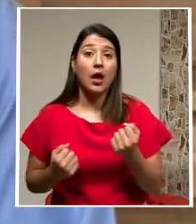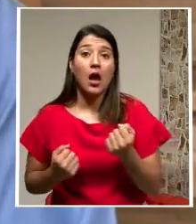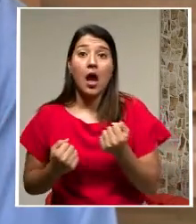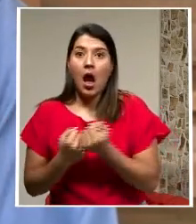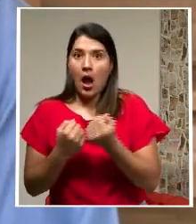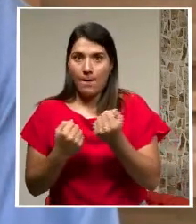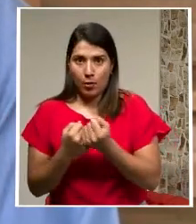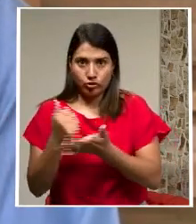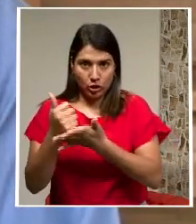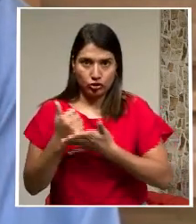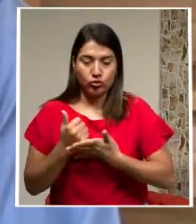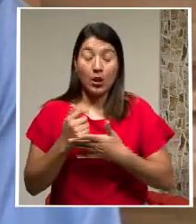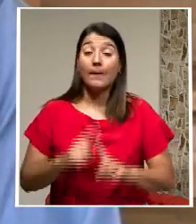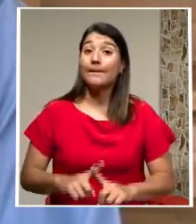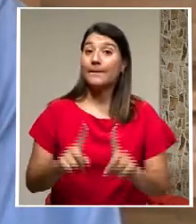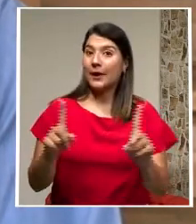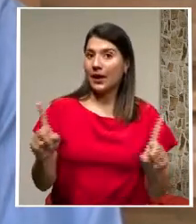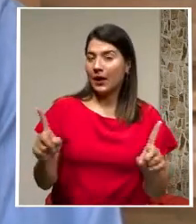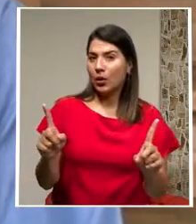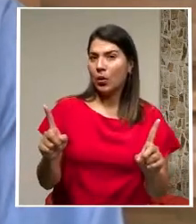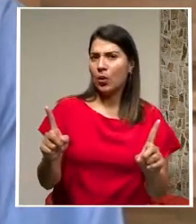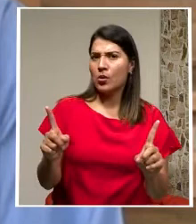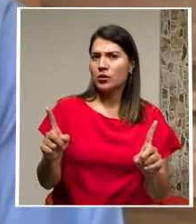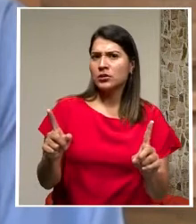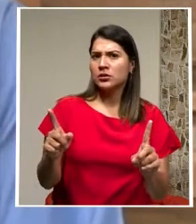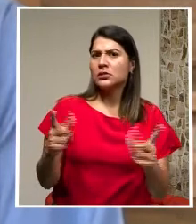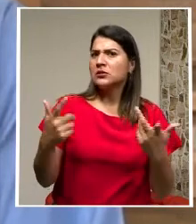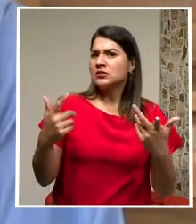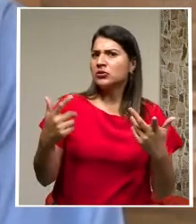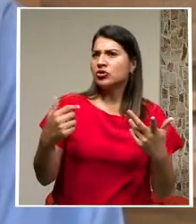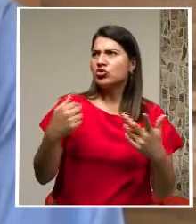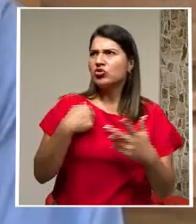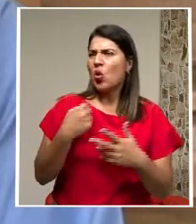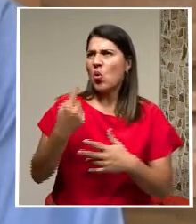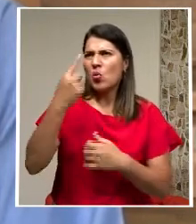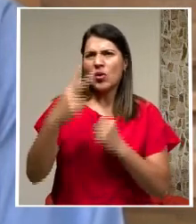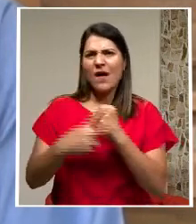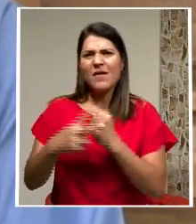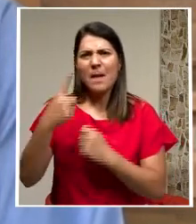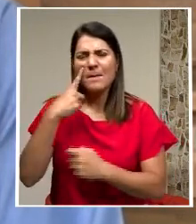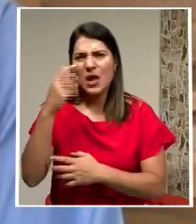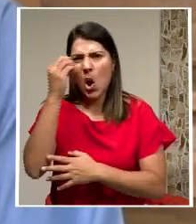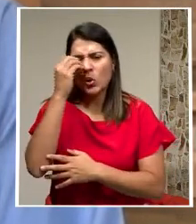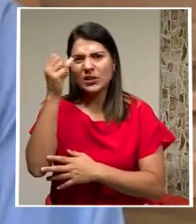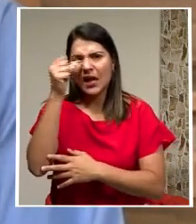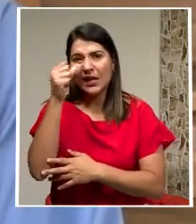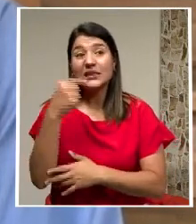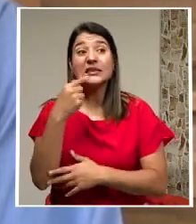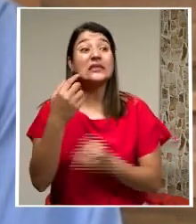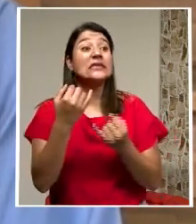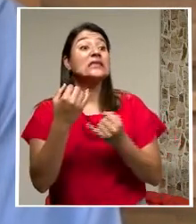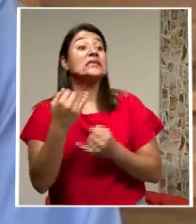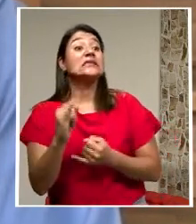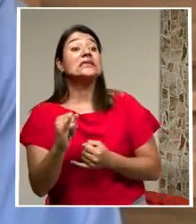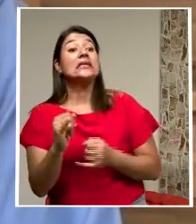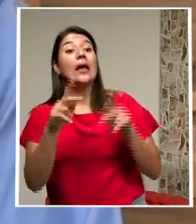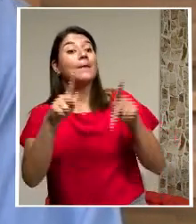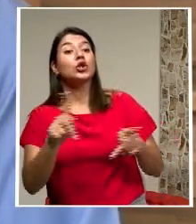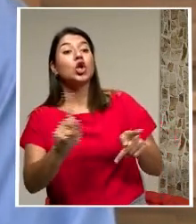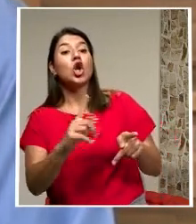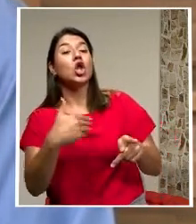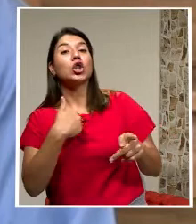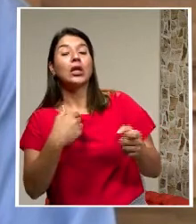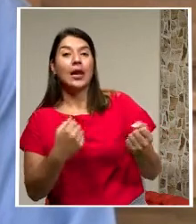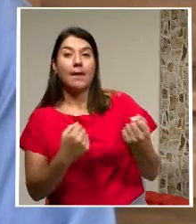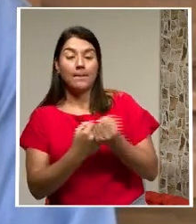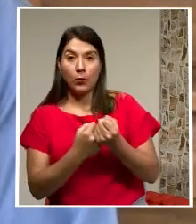Pero En otra ocasión O escuché Oscar Araya Decir Sin padrinos Sin simuletas Porque